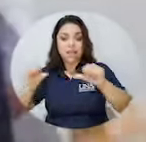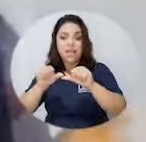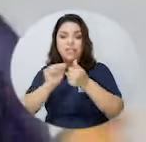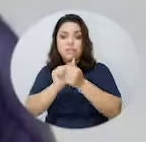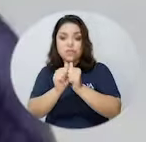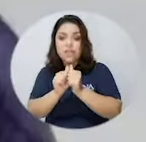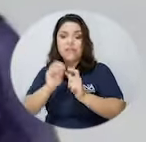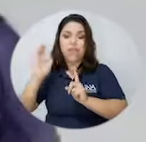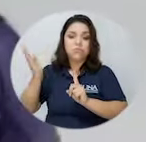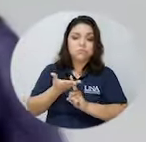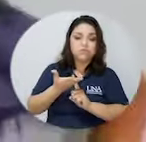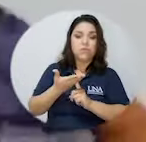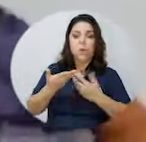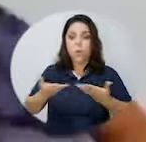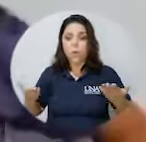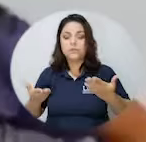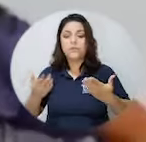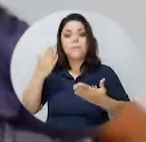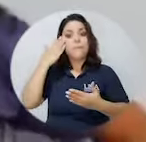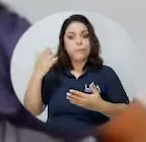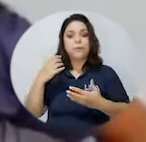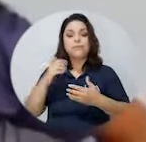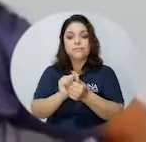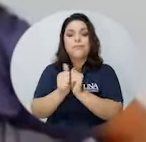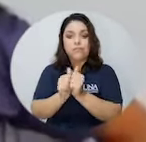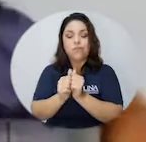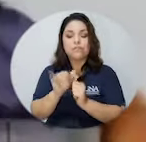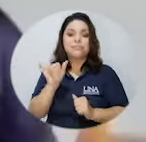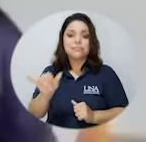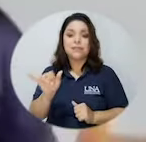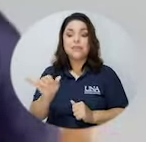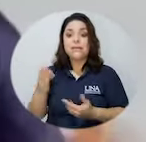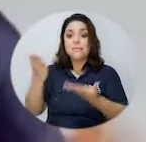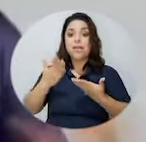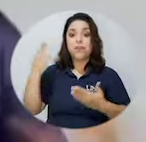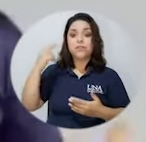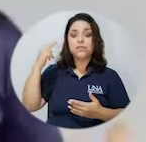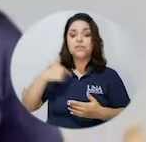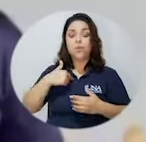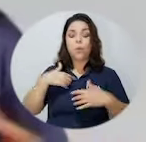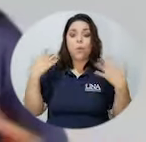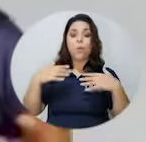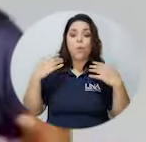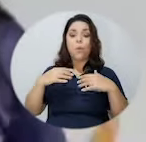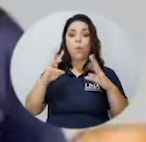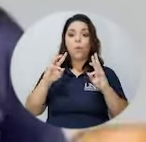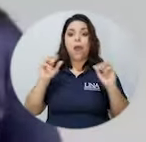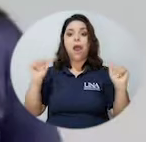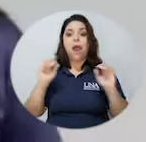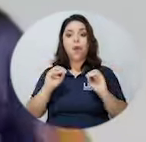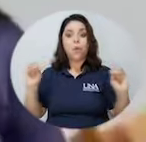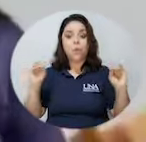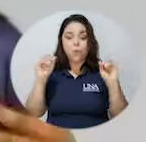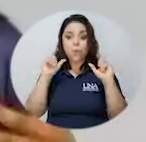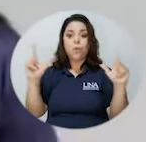todo eso lo que conlleva desarrollar las actividades. Entonces, cuando me dieron la noticia ya era como wow, entonces me